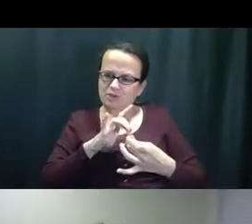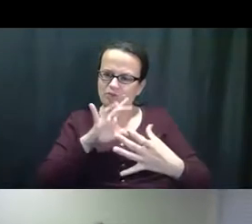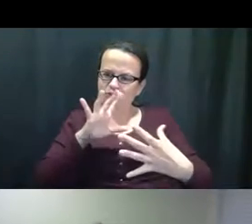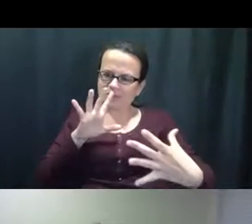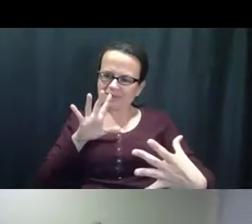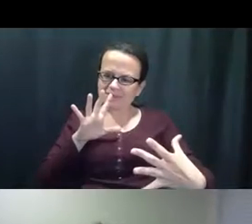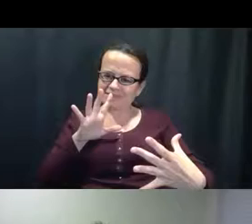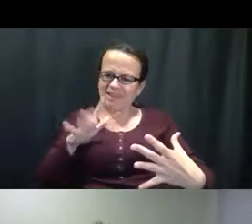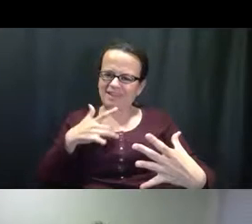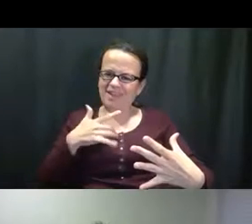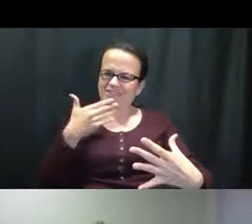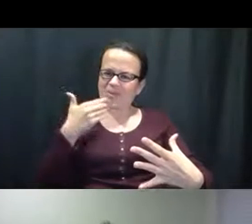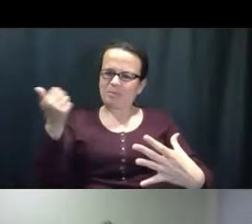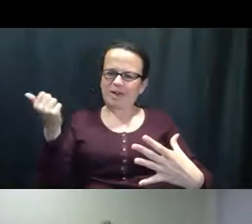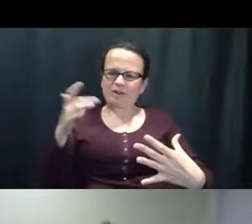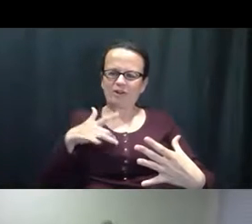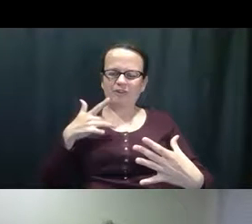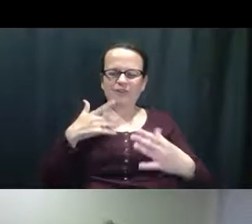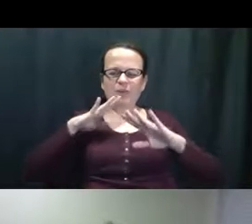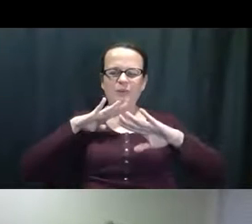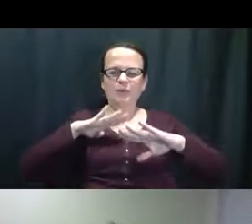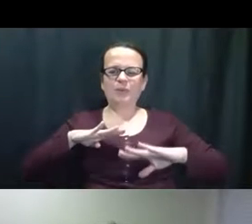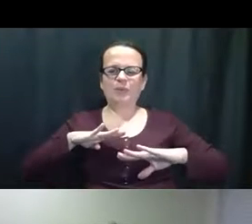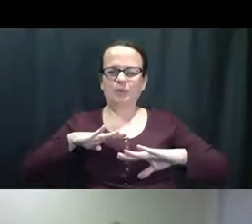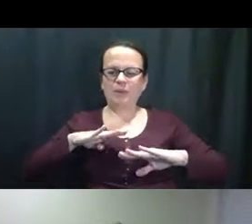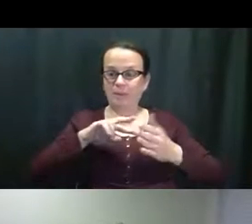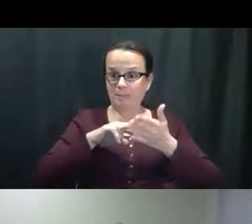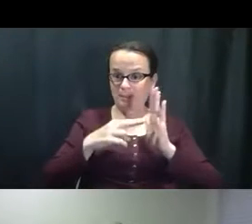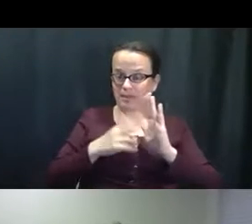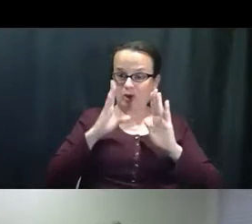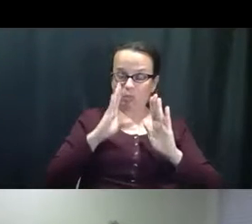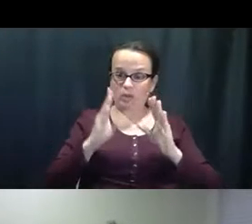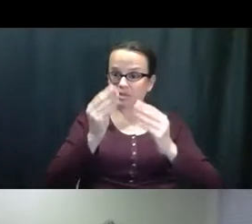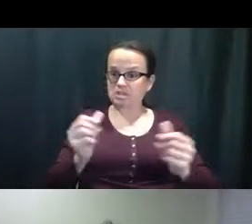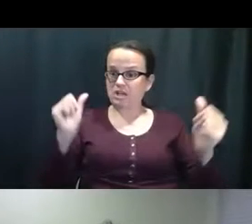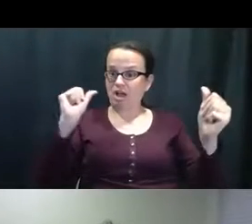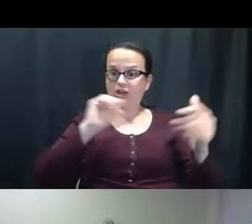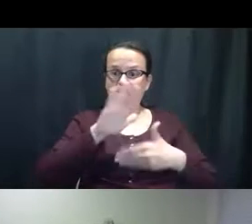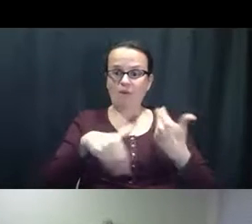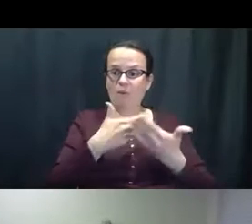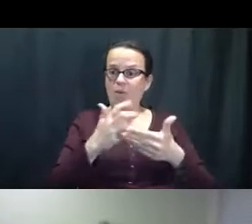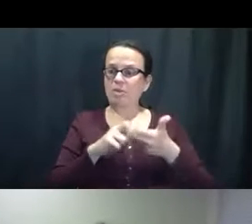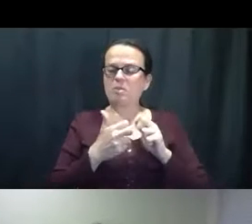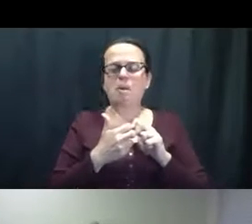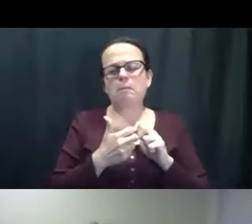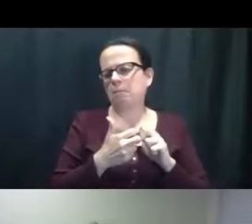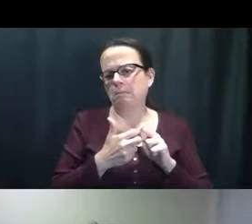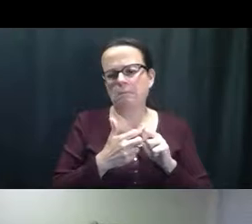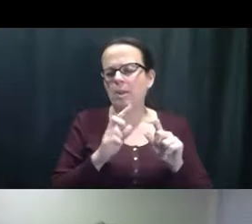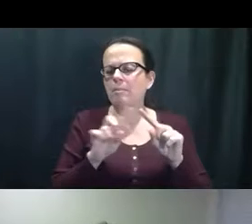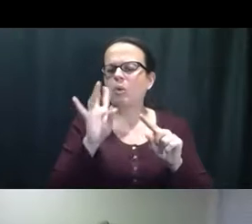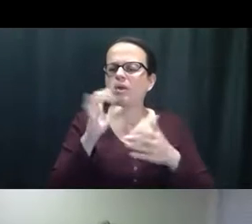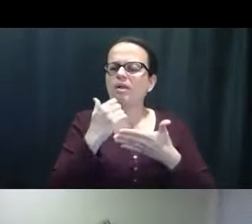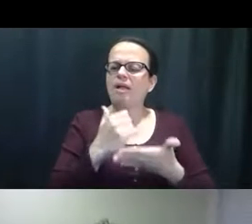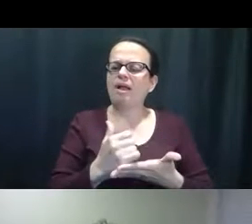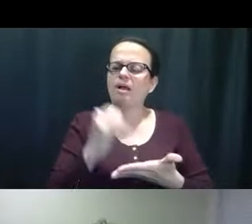lo puede soltar y automáticamente se siente mejor. Y eso eh no creo que va no no no voy a decir